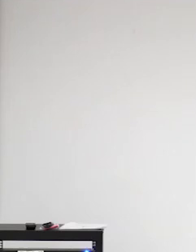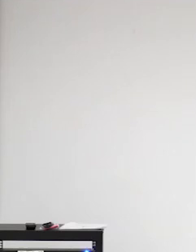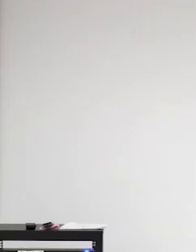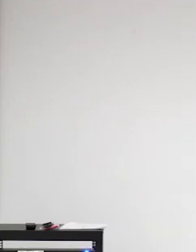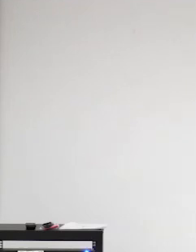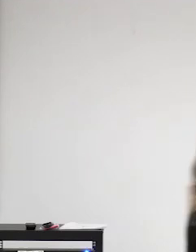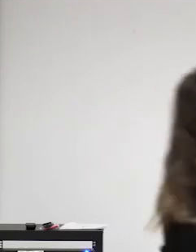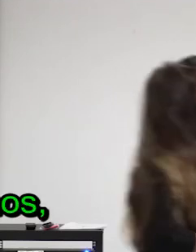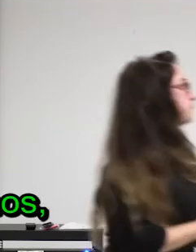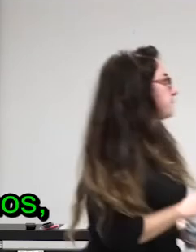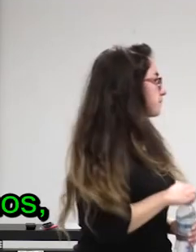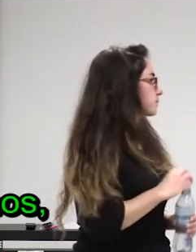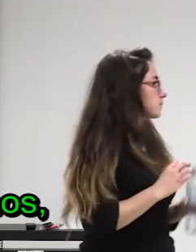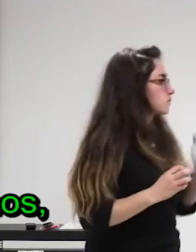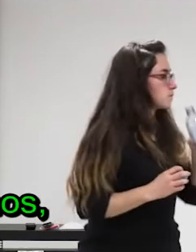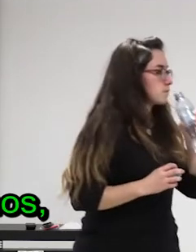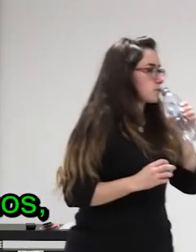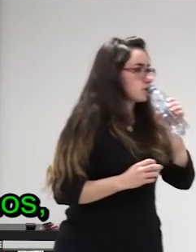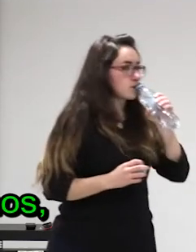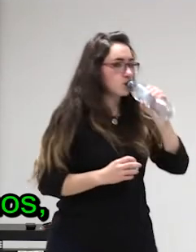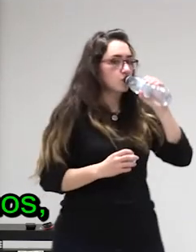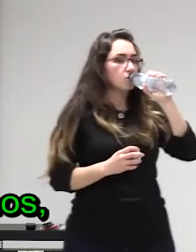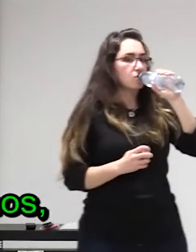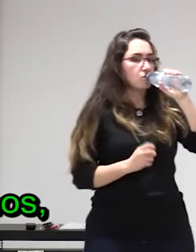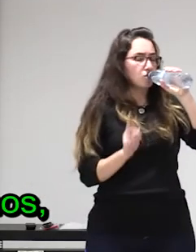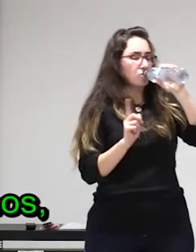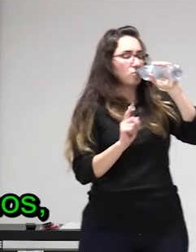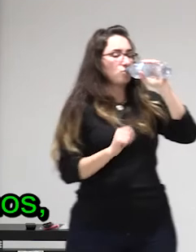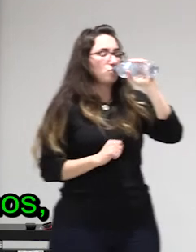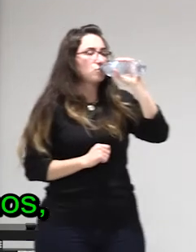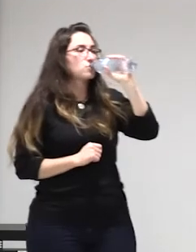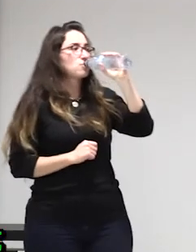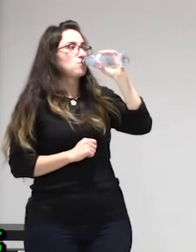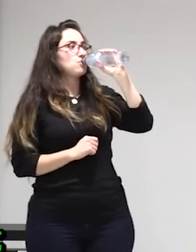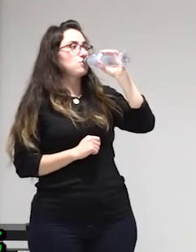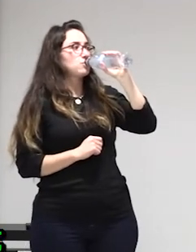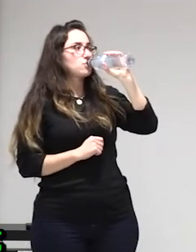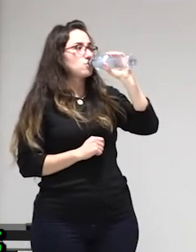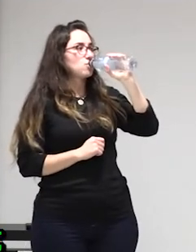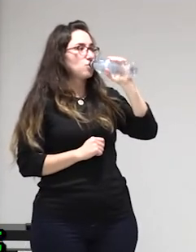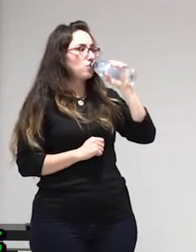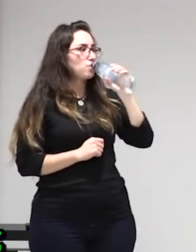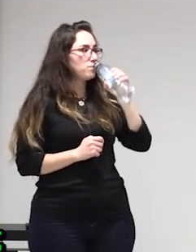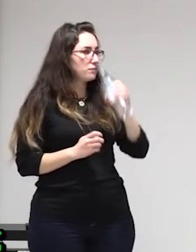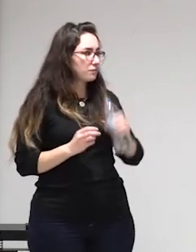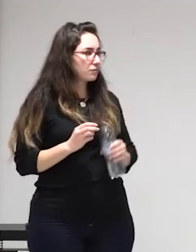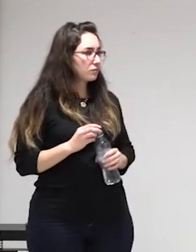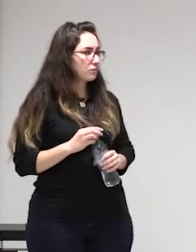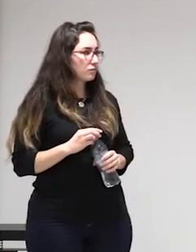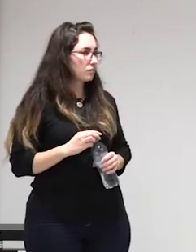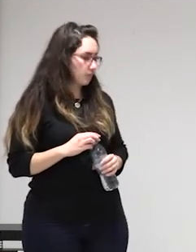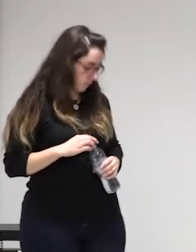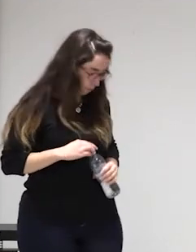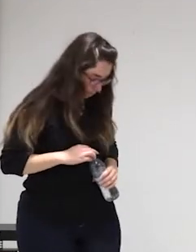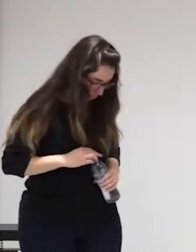aislar socialmente? esto es lo que deberíamos preguntarnos si clandestinas o con derechos no si prostitución si prostitución no porque es que